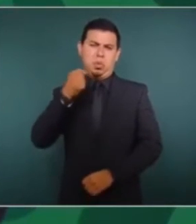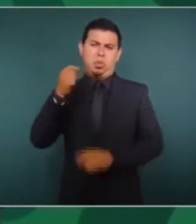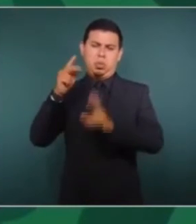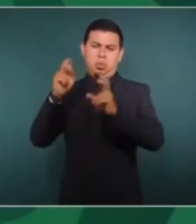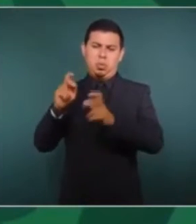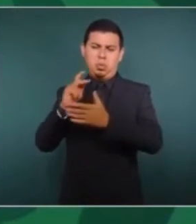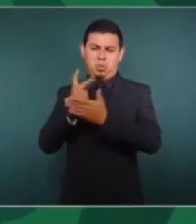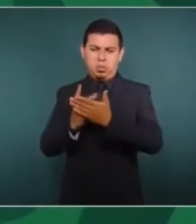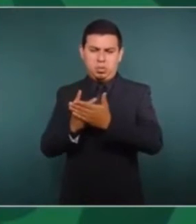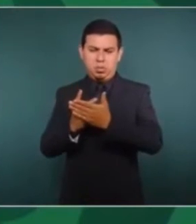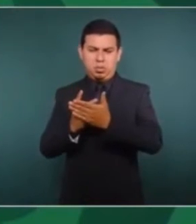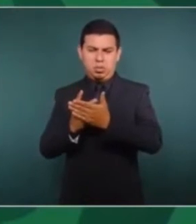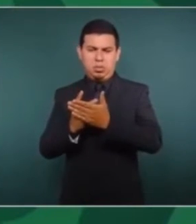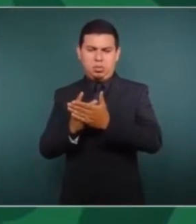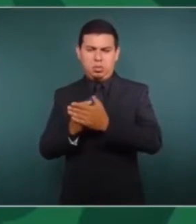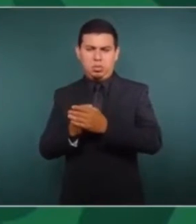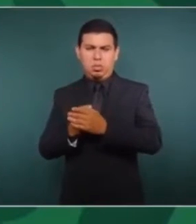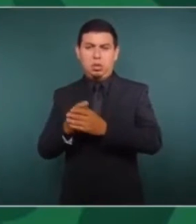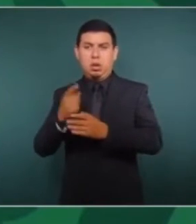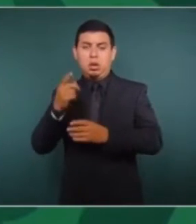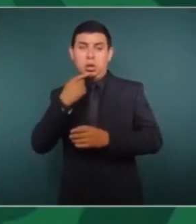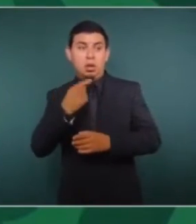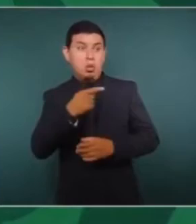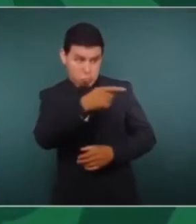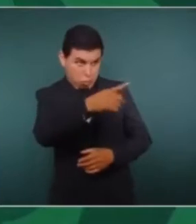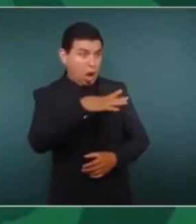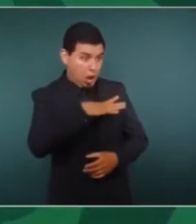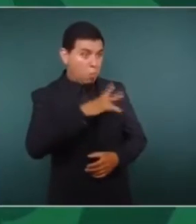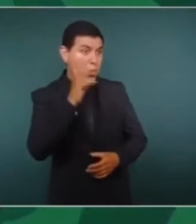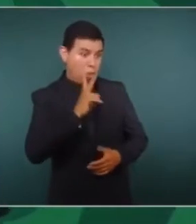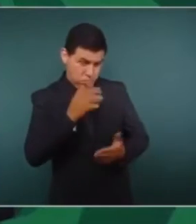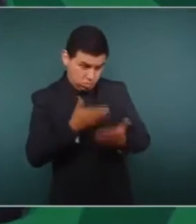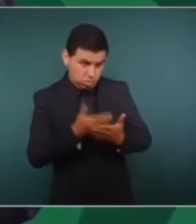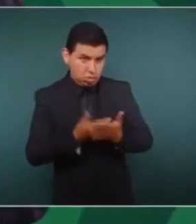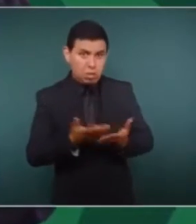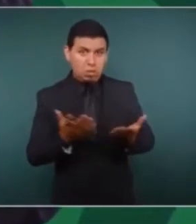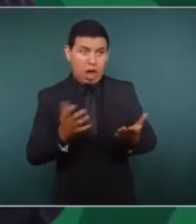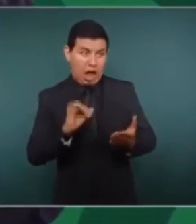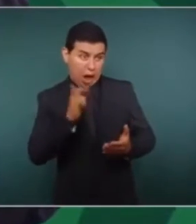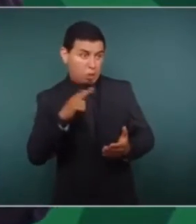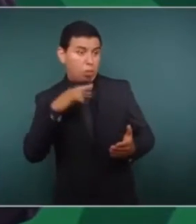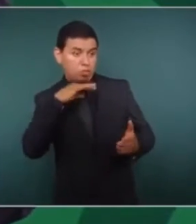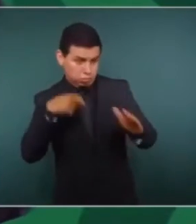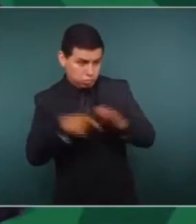lo es de Mola, a ver pruebas de corrupción.